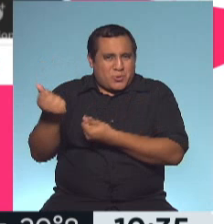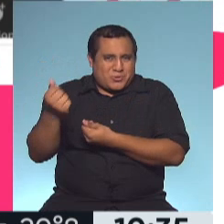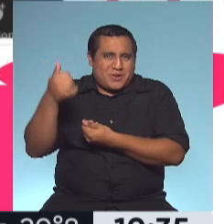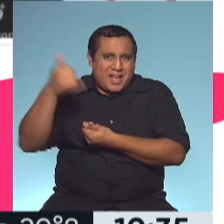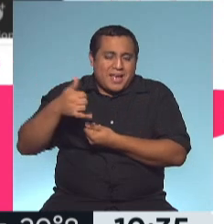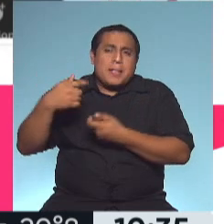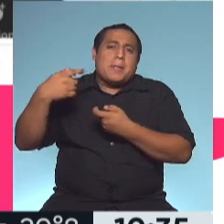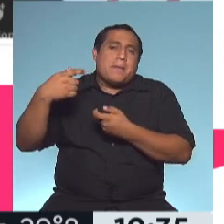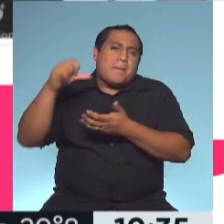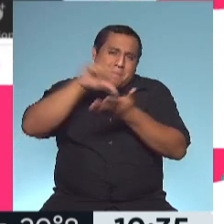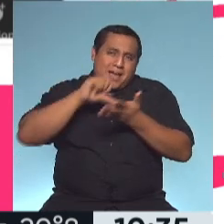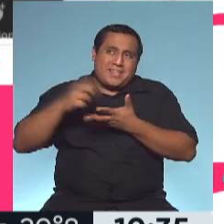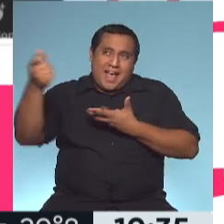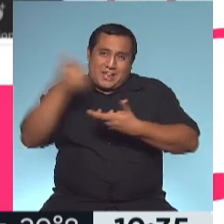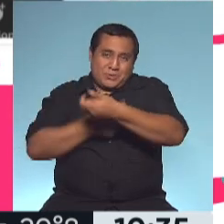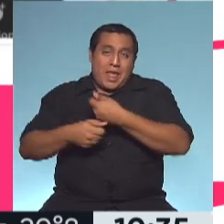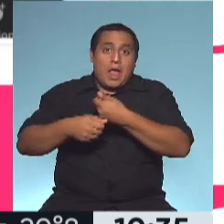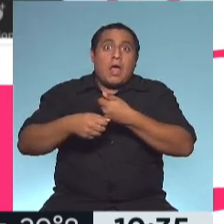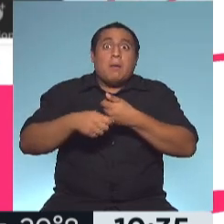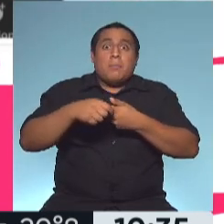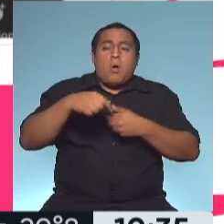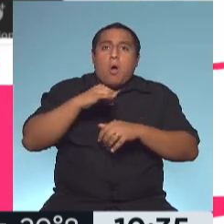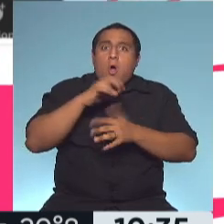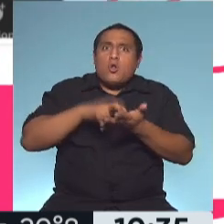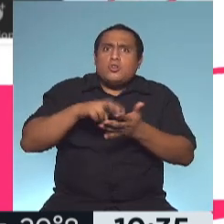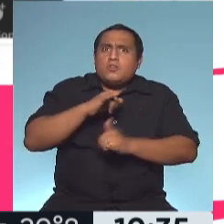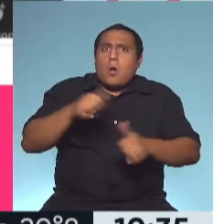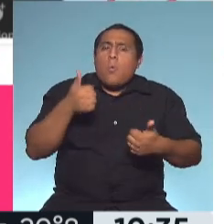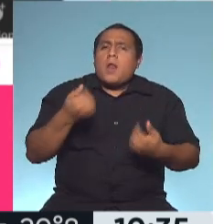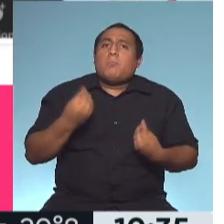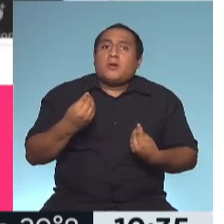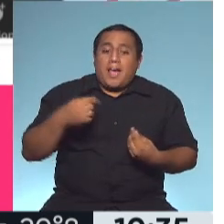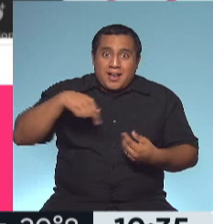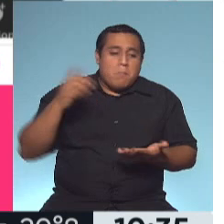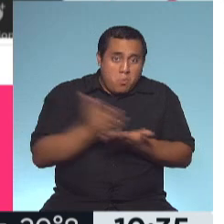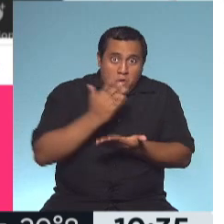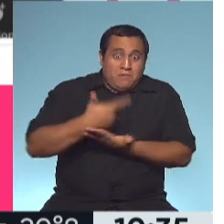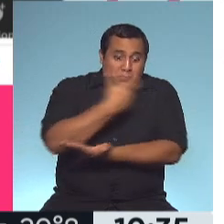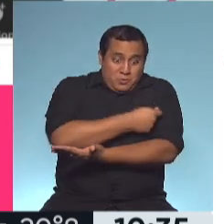entre países, pero la gran noticia es que esta vacuna va a poder ser utilizada por nosotros, los argentinos.